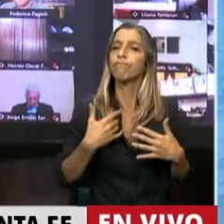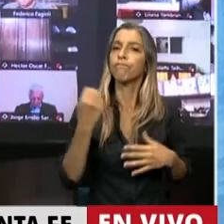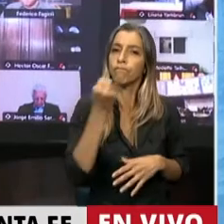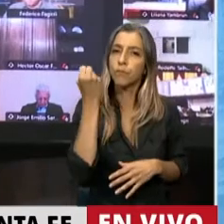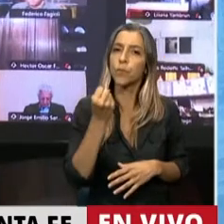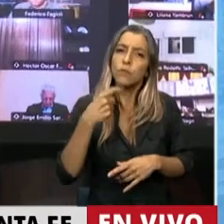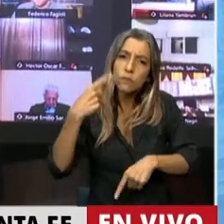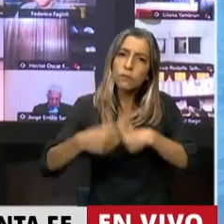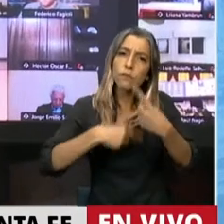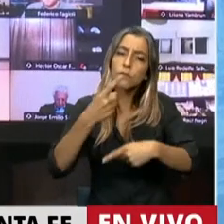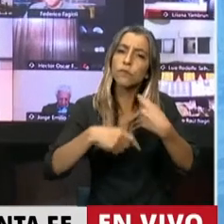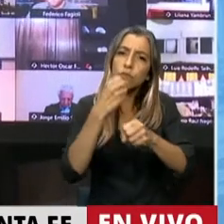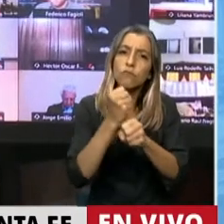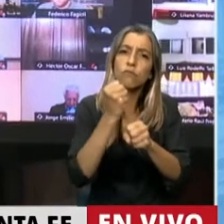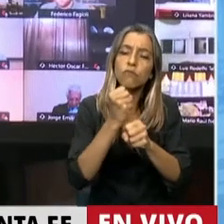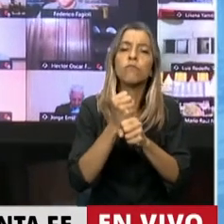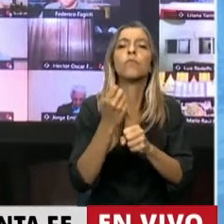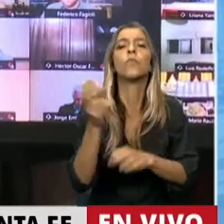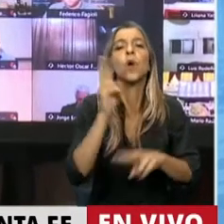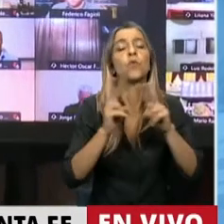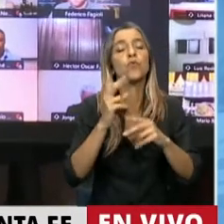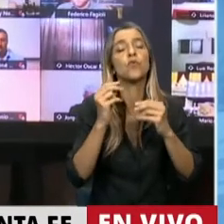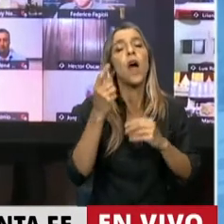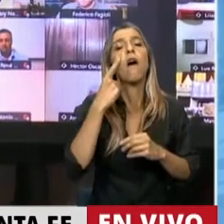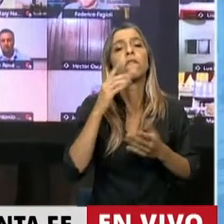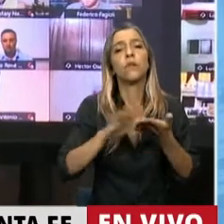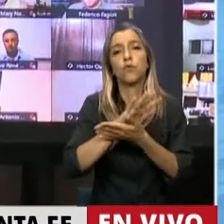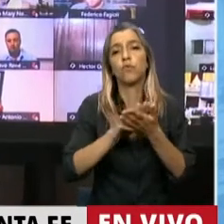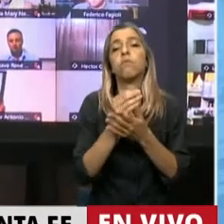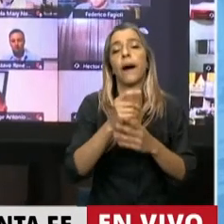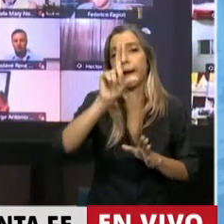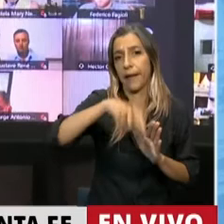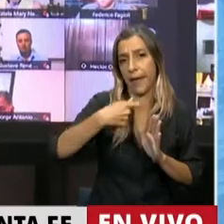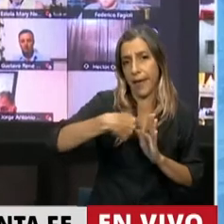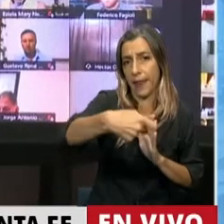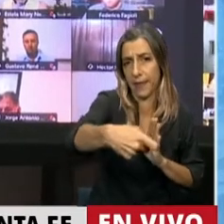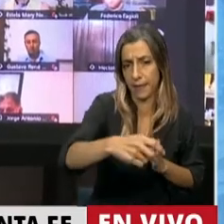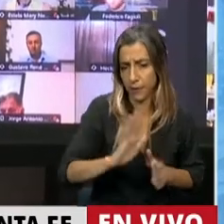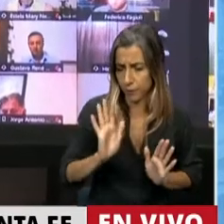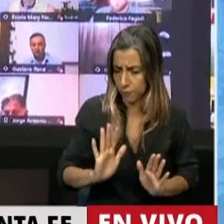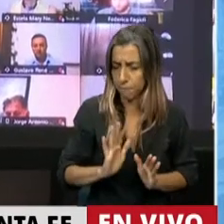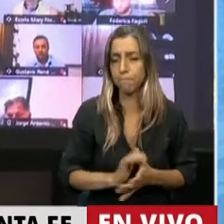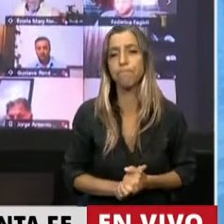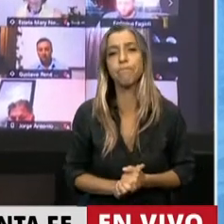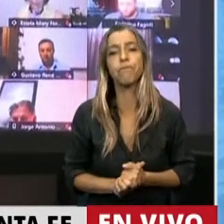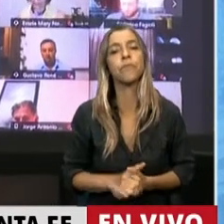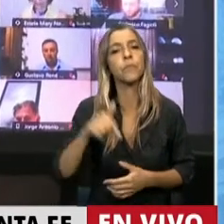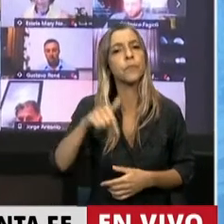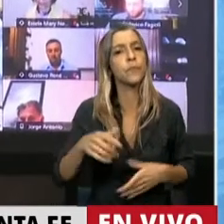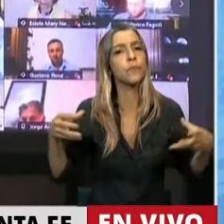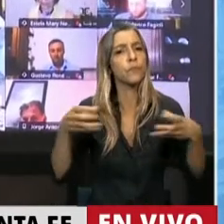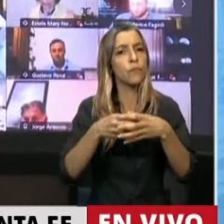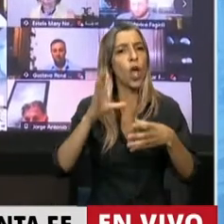problemática del costo financiero de las tarjetas de crédito en la Argentina. Mire, la Confederación Argentina